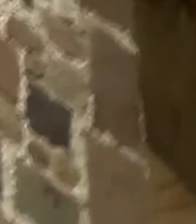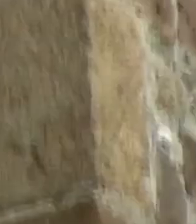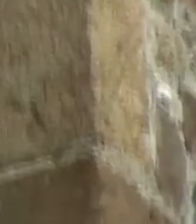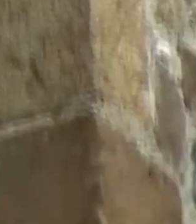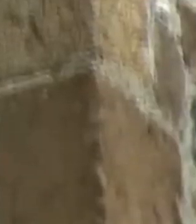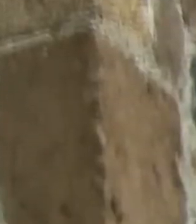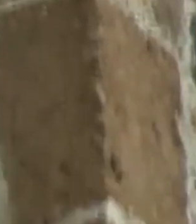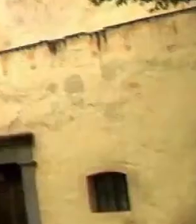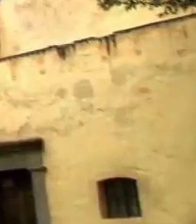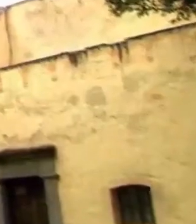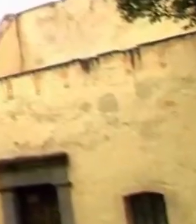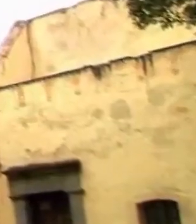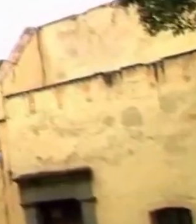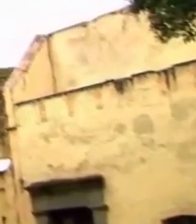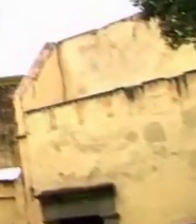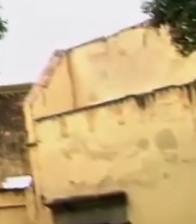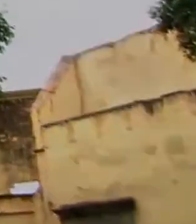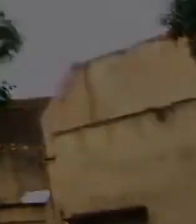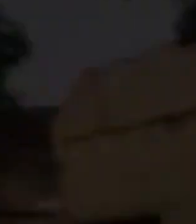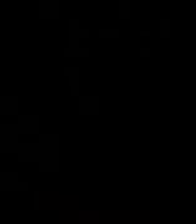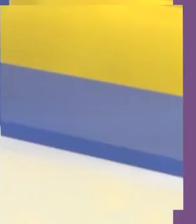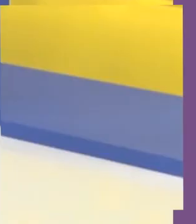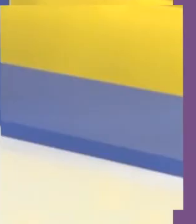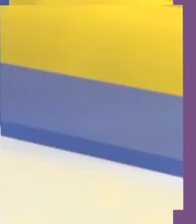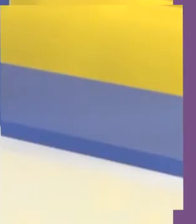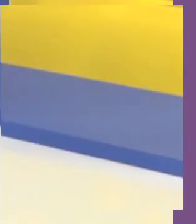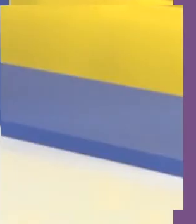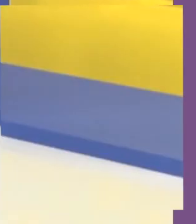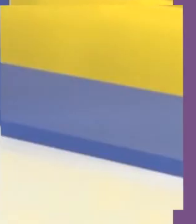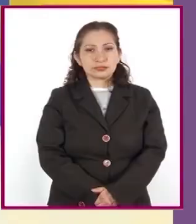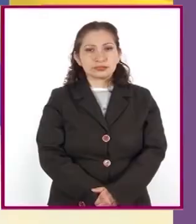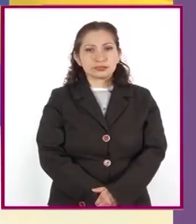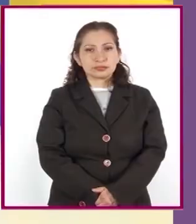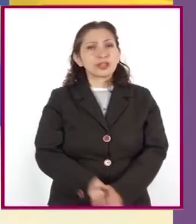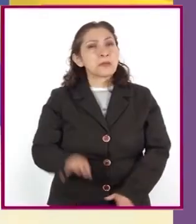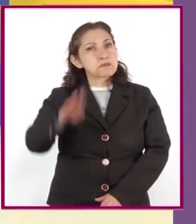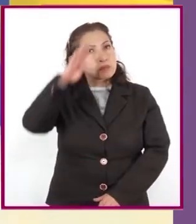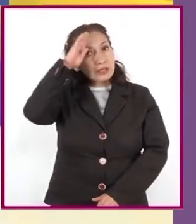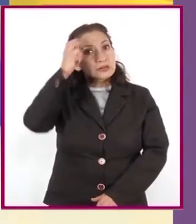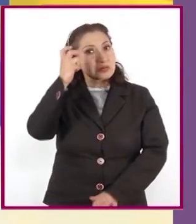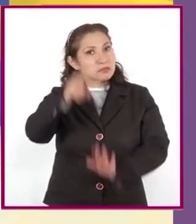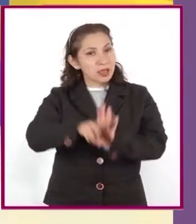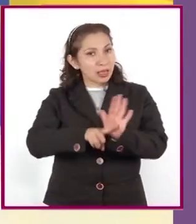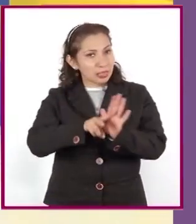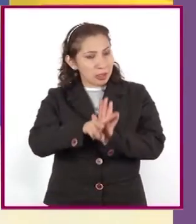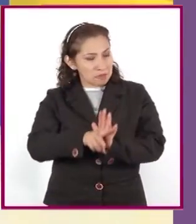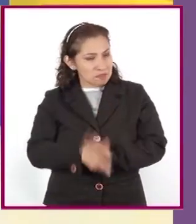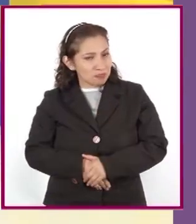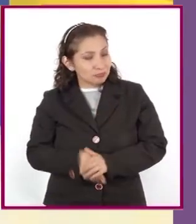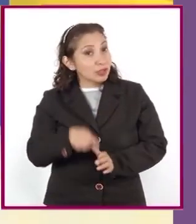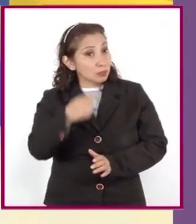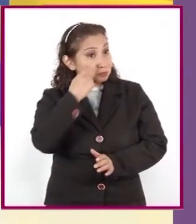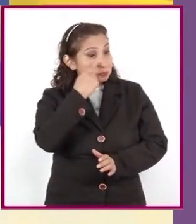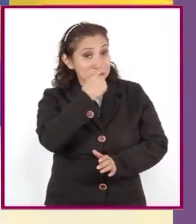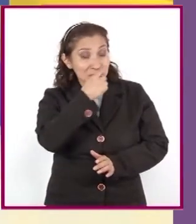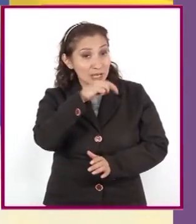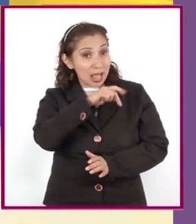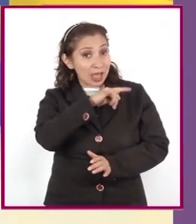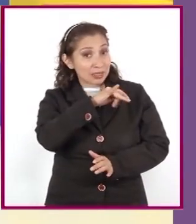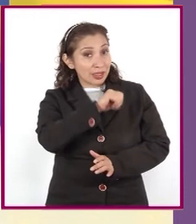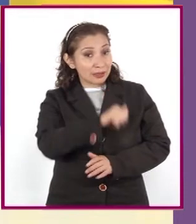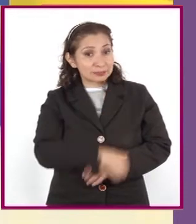¡Suscríbete al ¿Qué les pareció el video? ¿Qué te pareció a ti, Nadia?